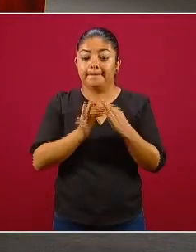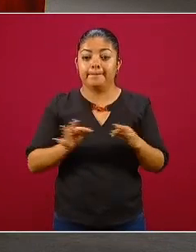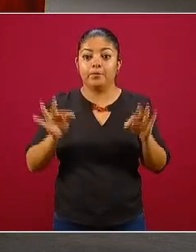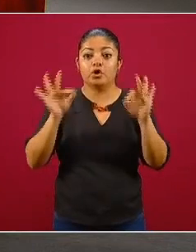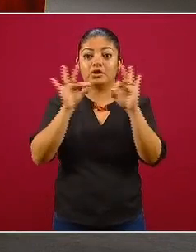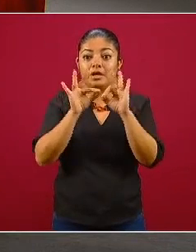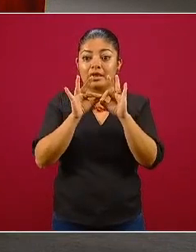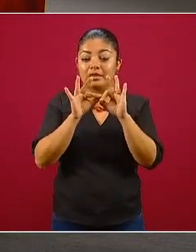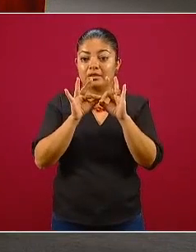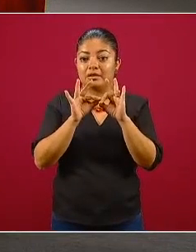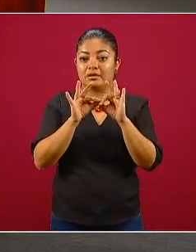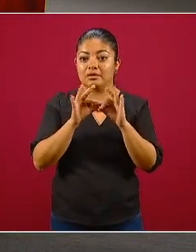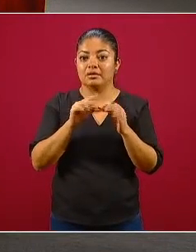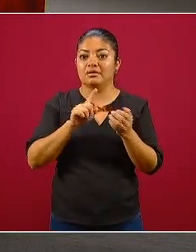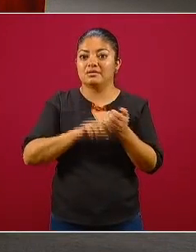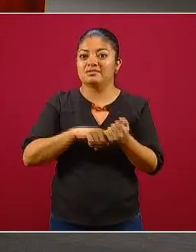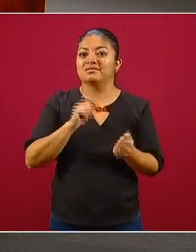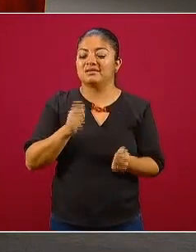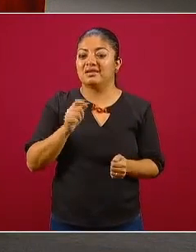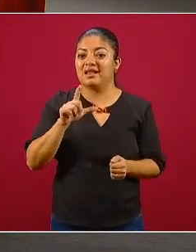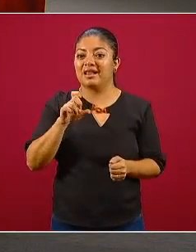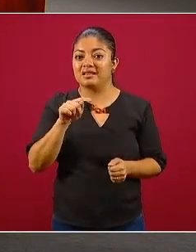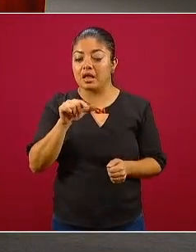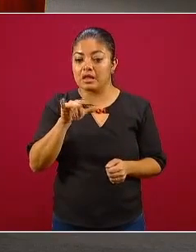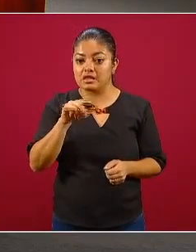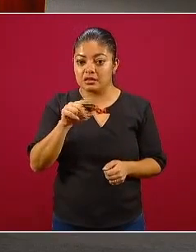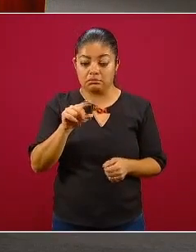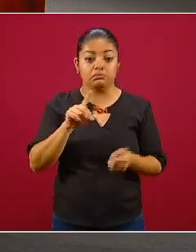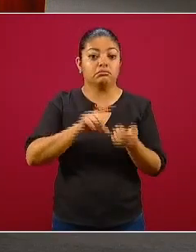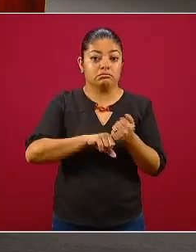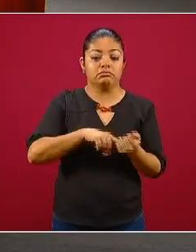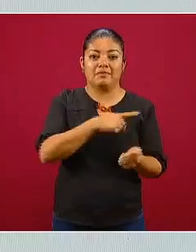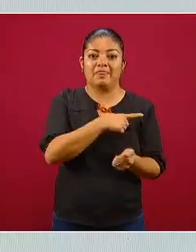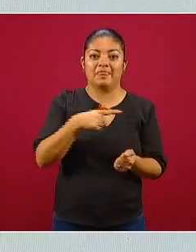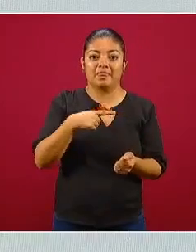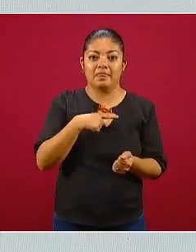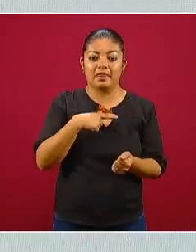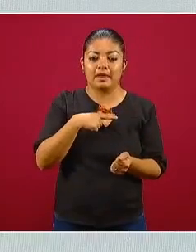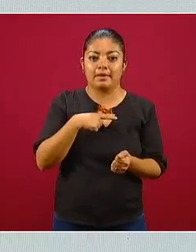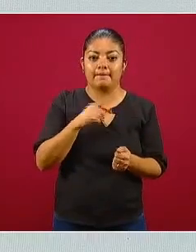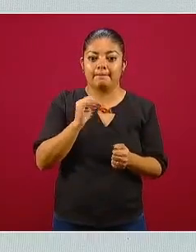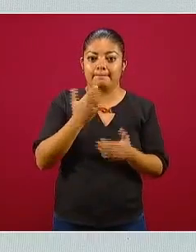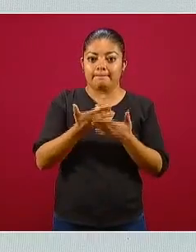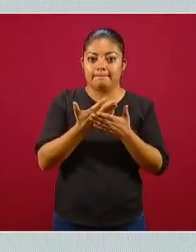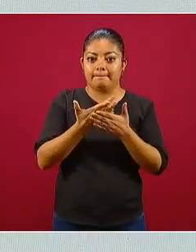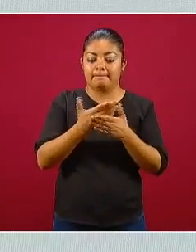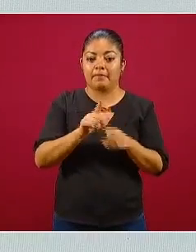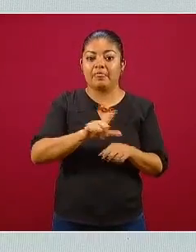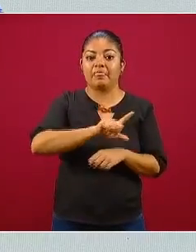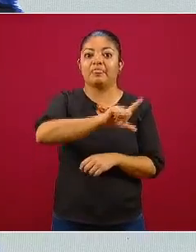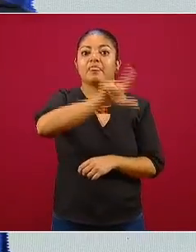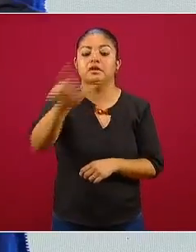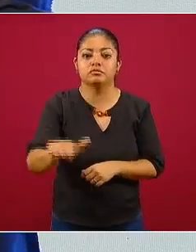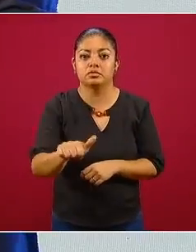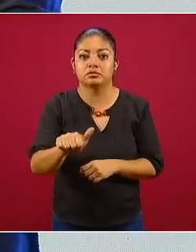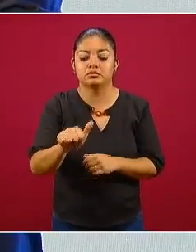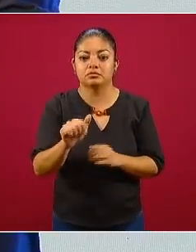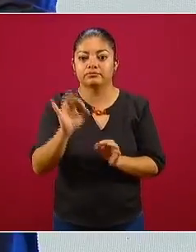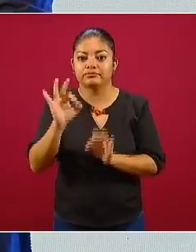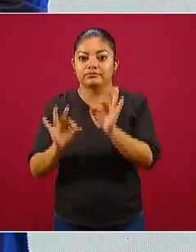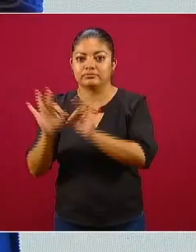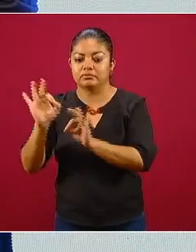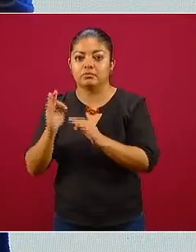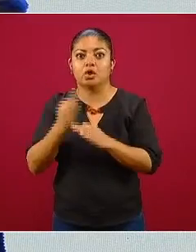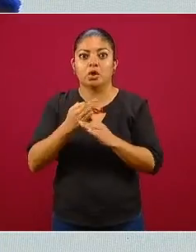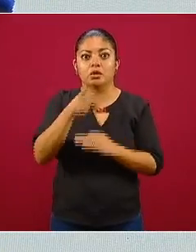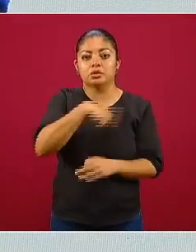de la letalidad, la vamos a conocer con exactitud a posteriori, lo cual no debería quitarnos el